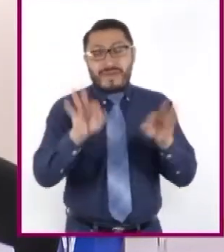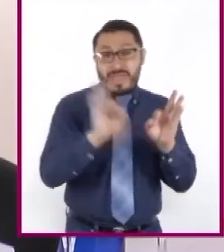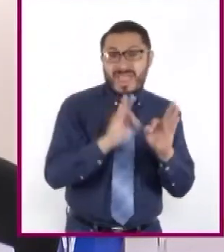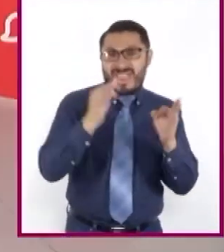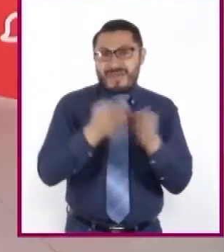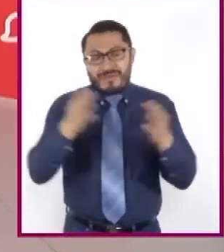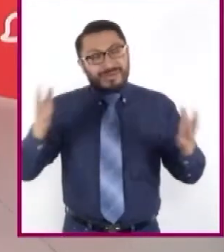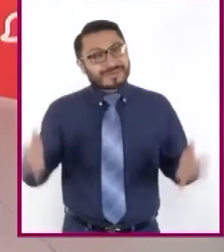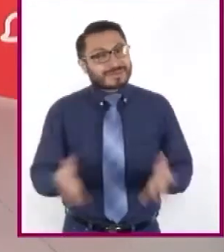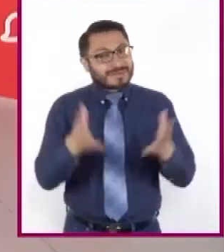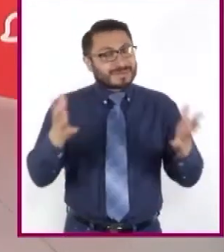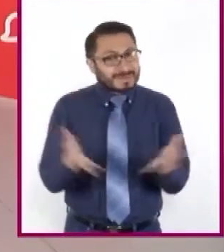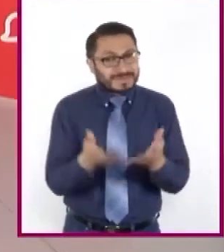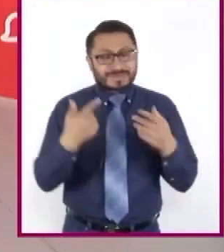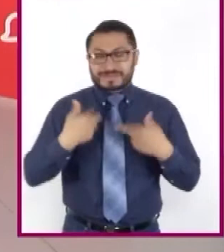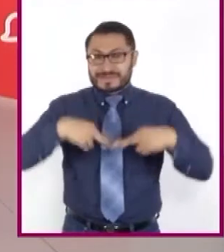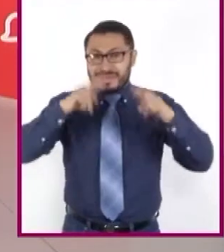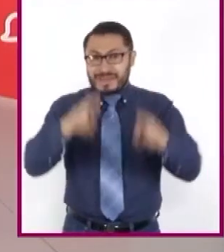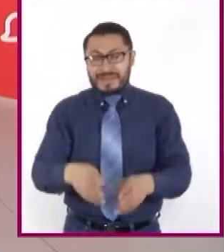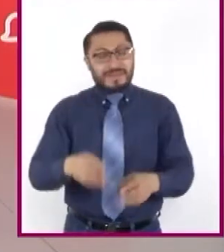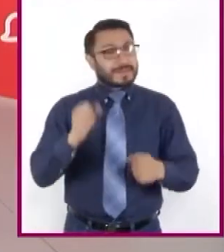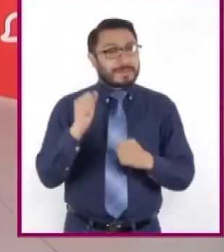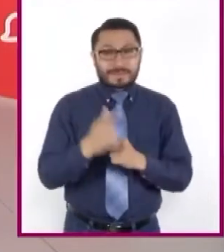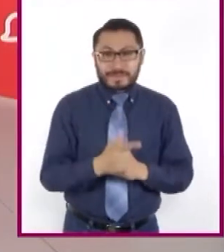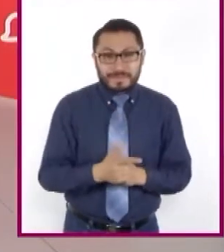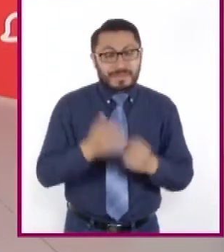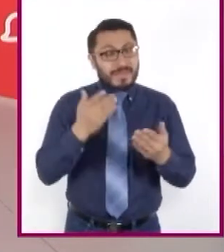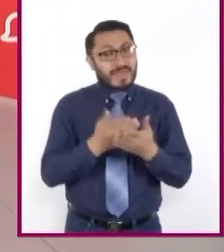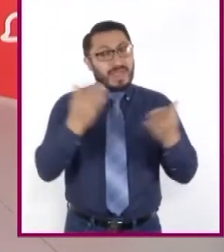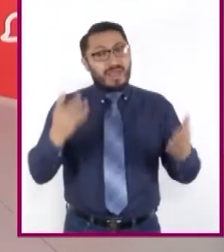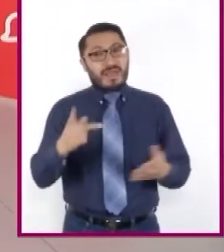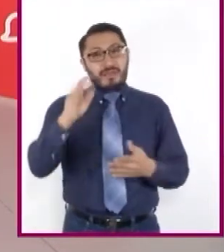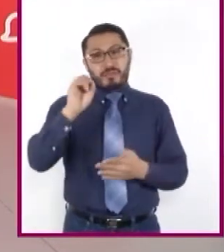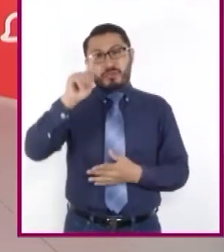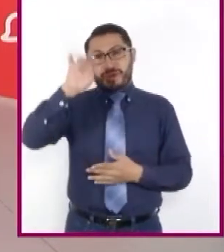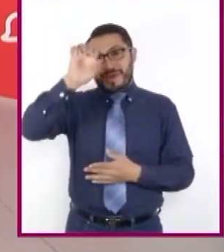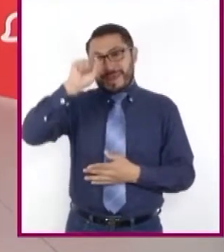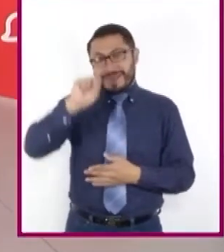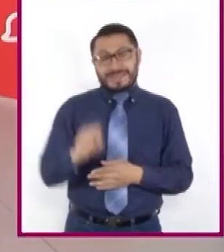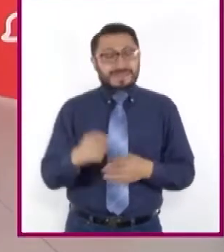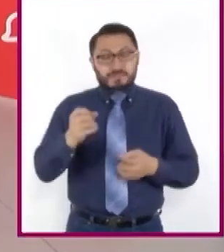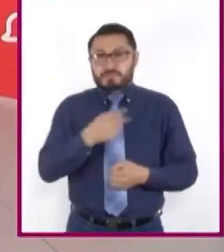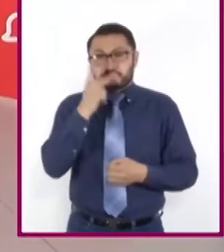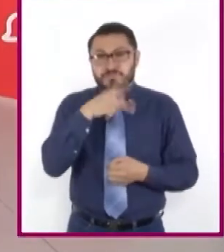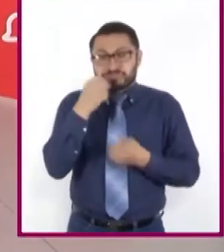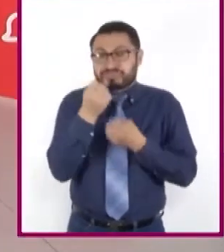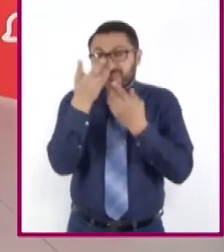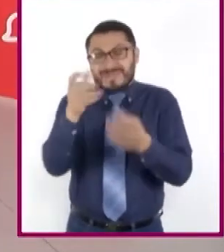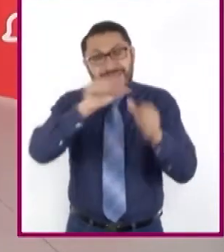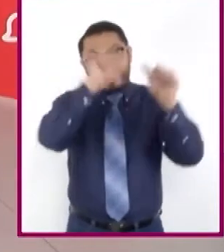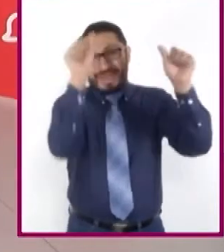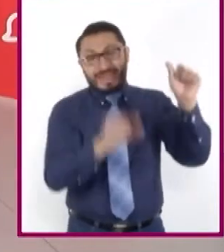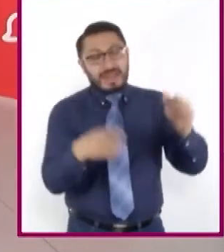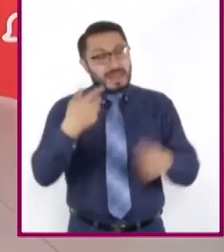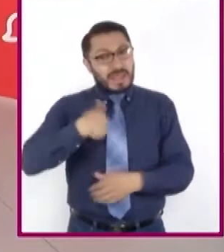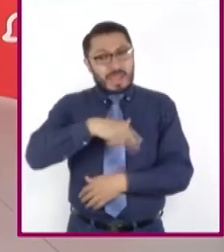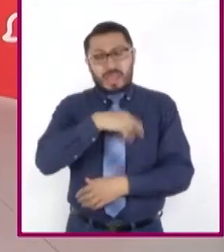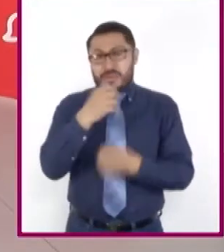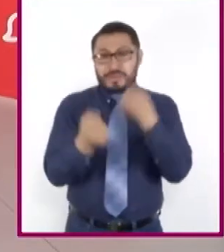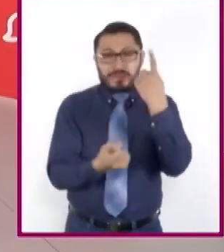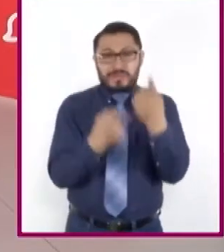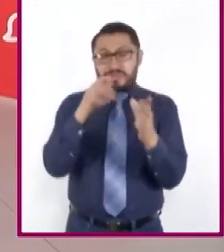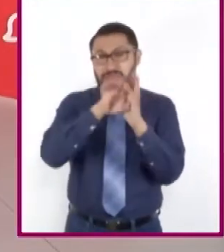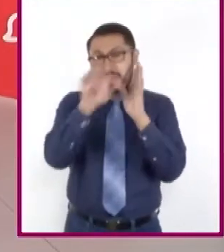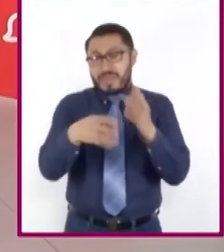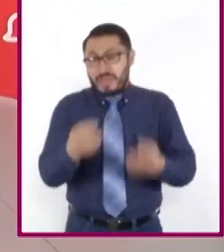momento. Ahora se volverán poetas del arte. Nosotros les daremos algunos ejemplos de